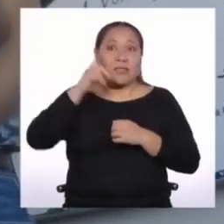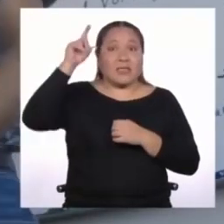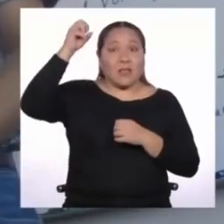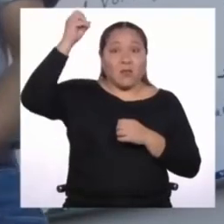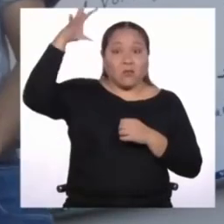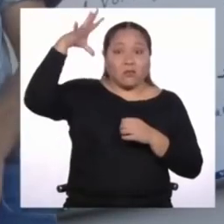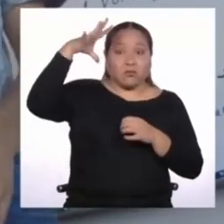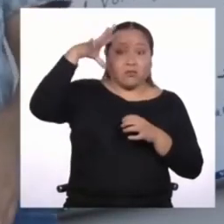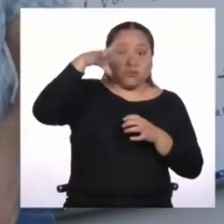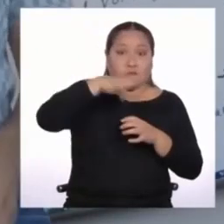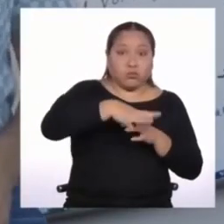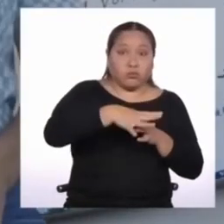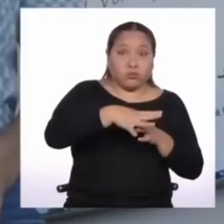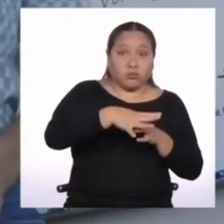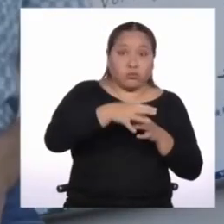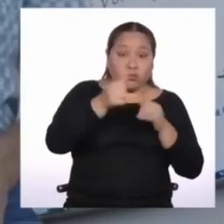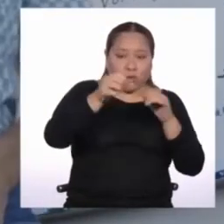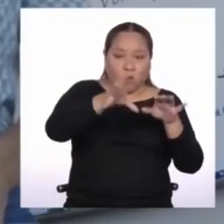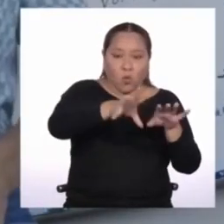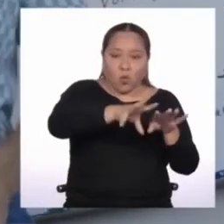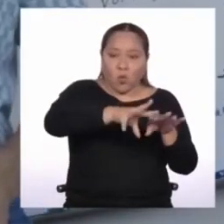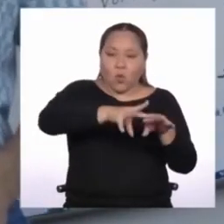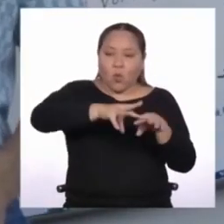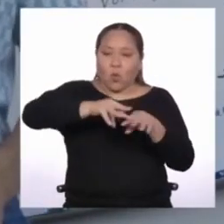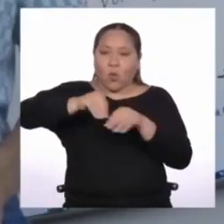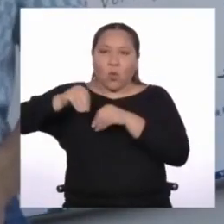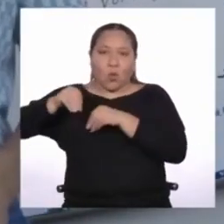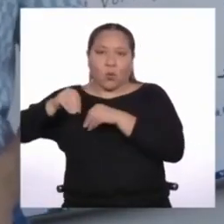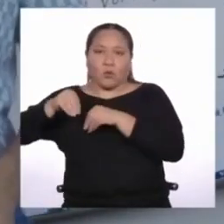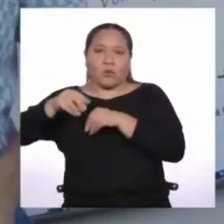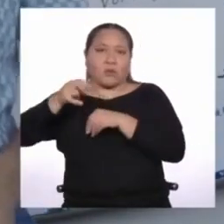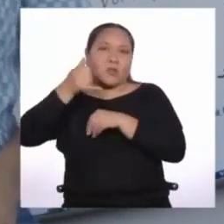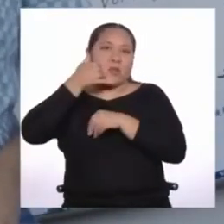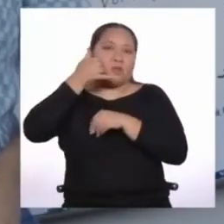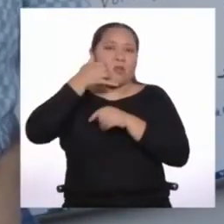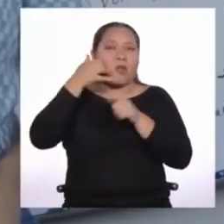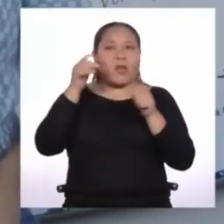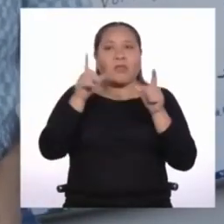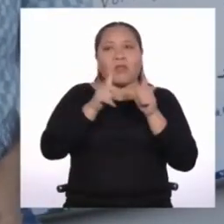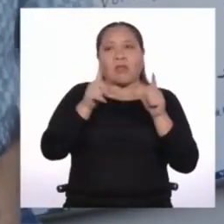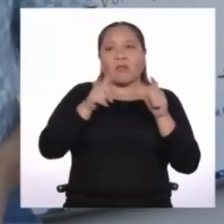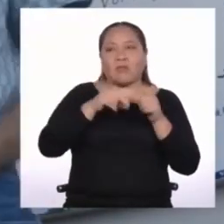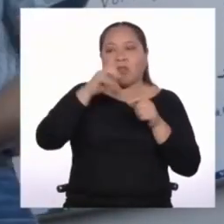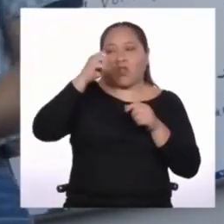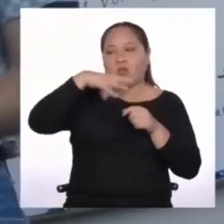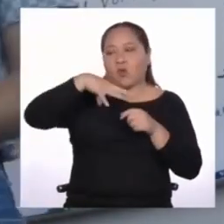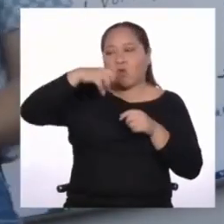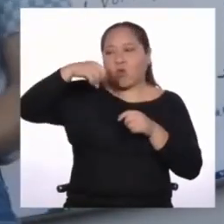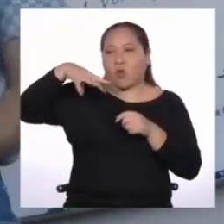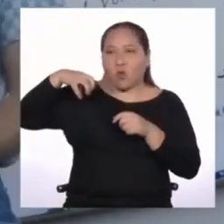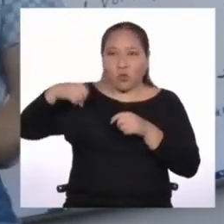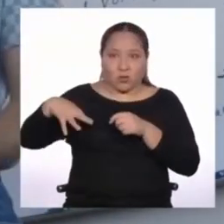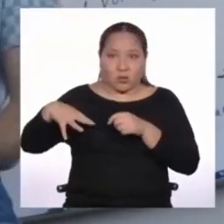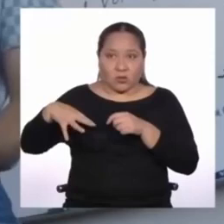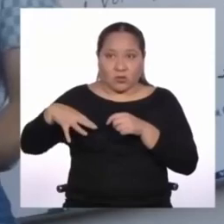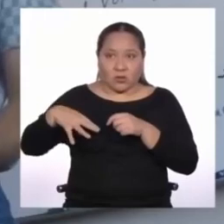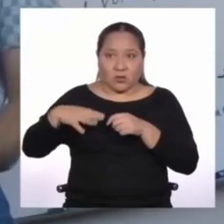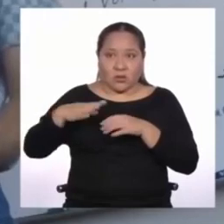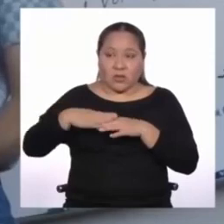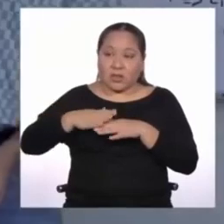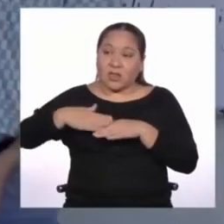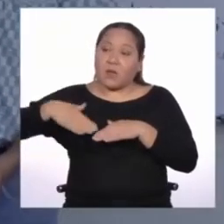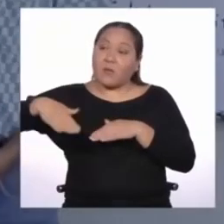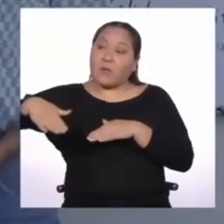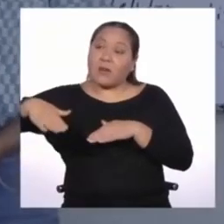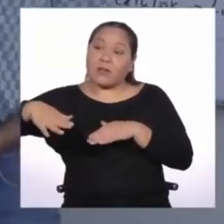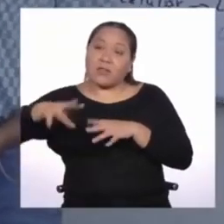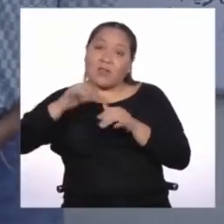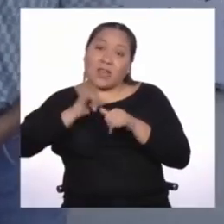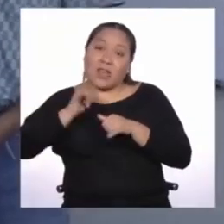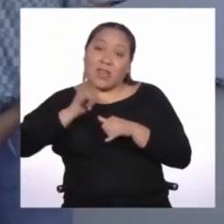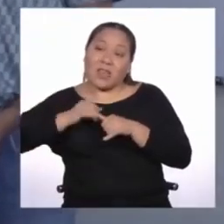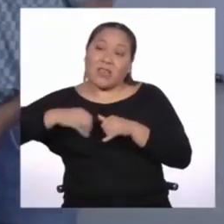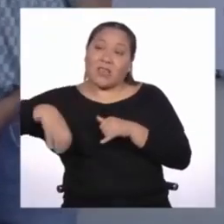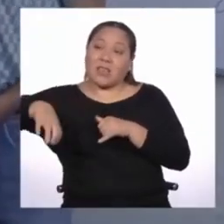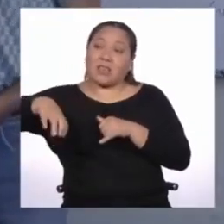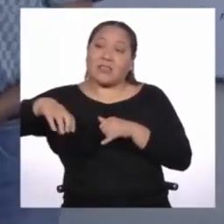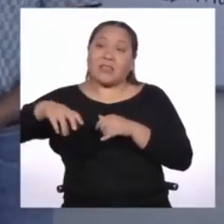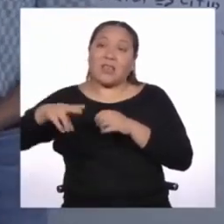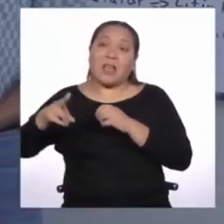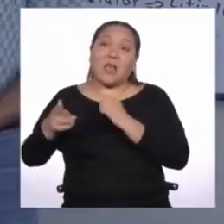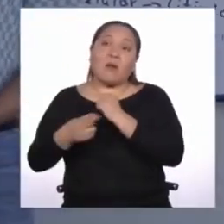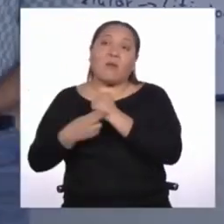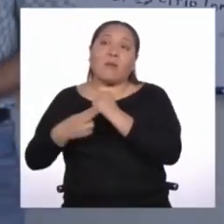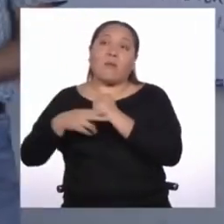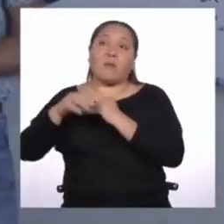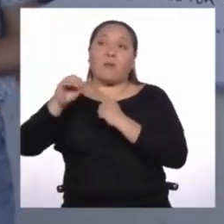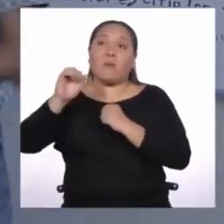suficiente, pues alimenta el celular, el televisor, las luces y el excedente se va a la batería. Ok. Como también puede ser que